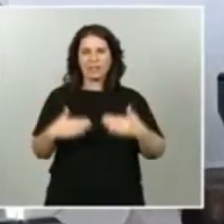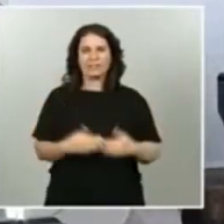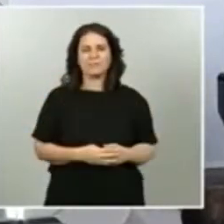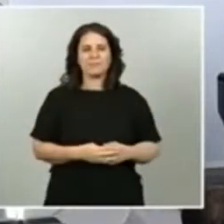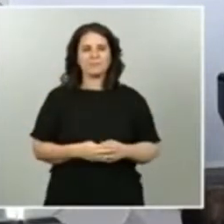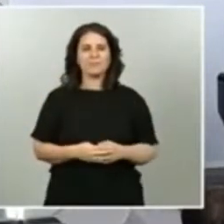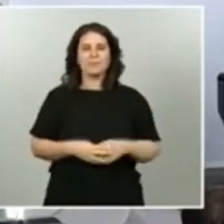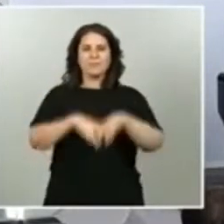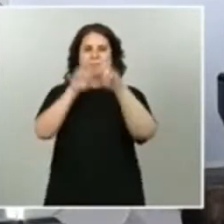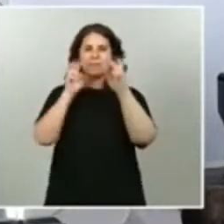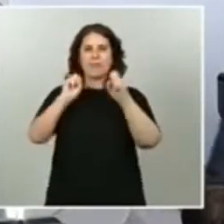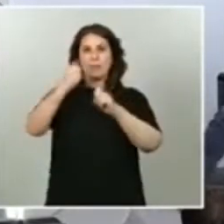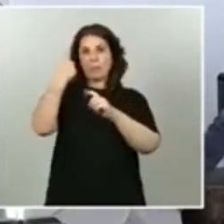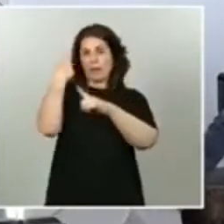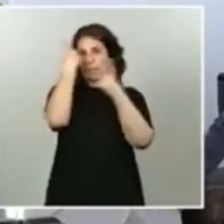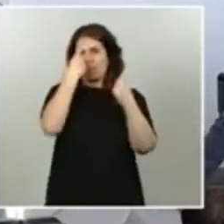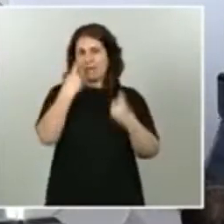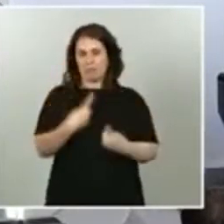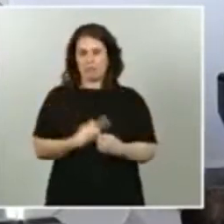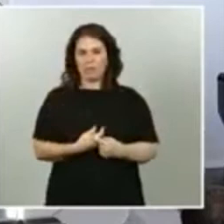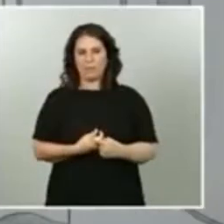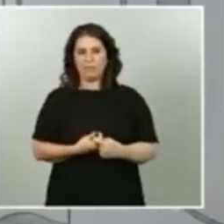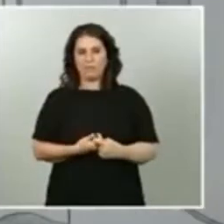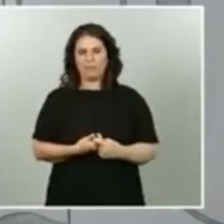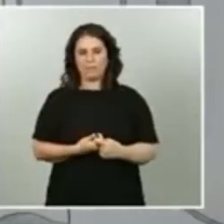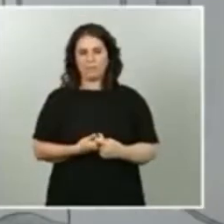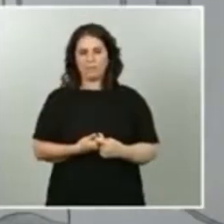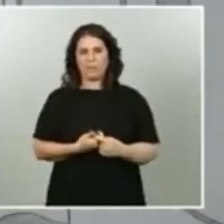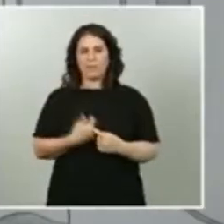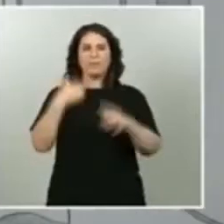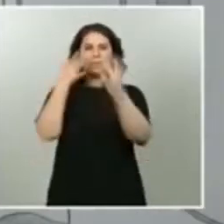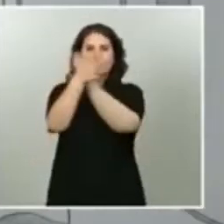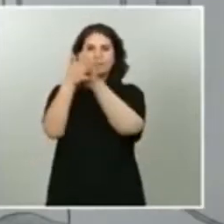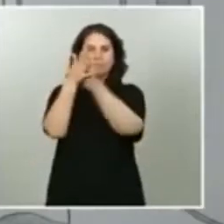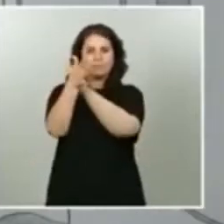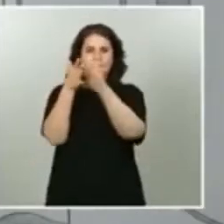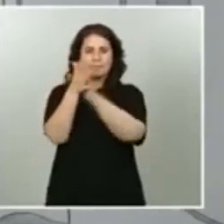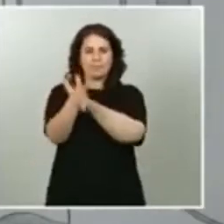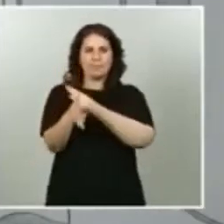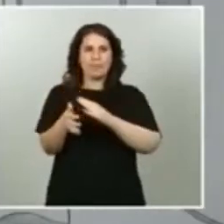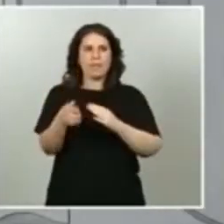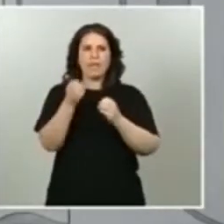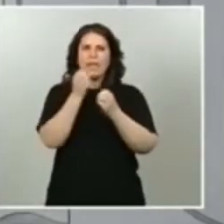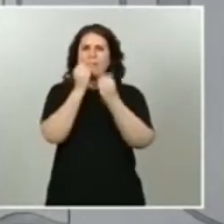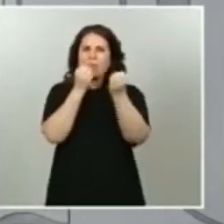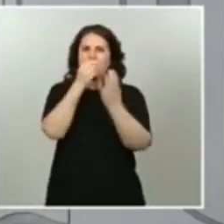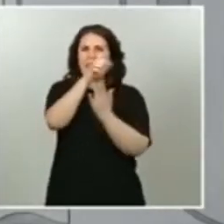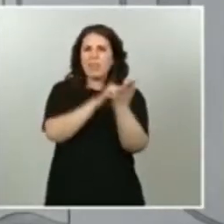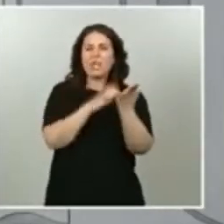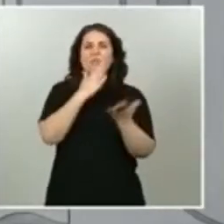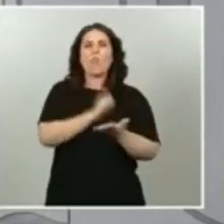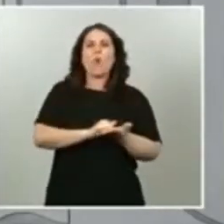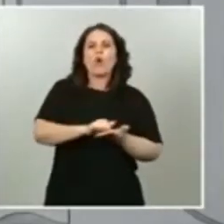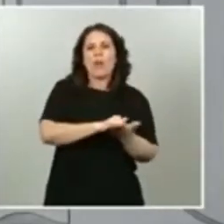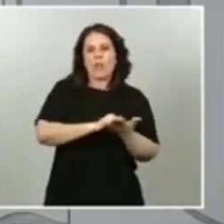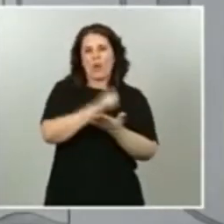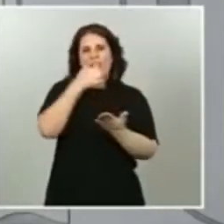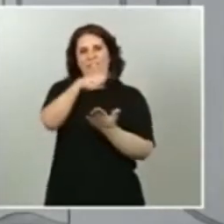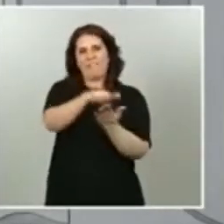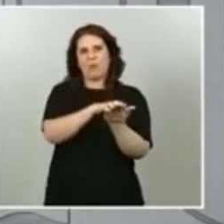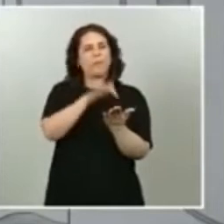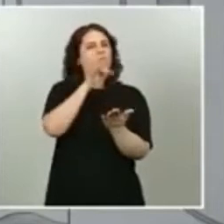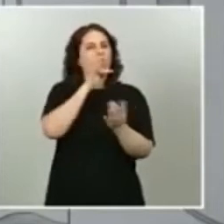pregunta, decir que la información aparecida se refiere a un borrador de informe que no está aún consolidado,